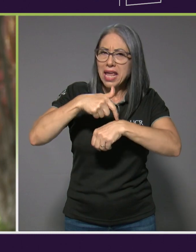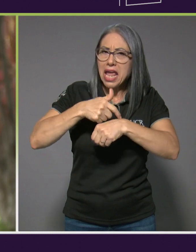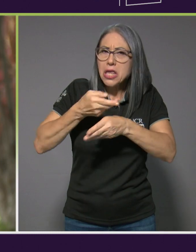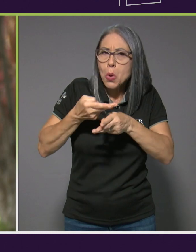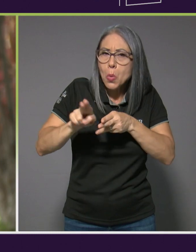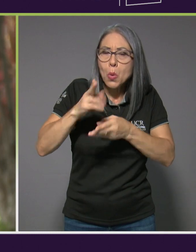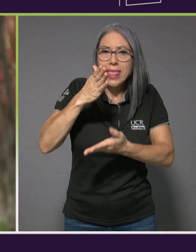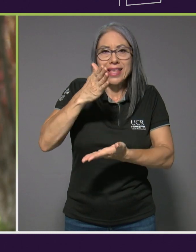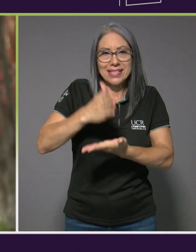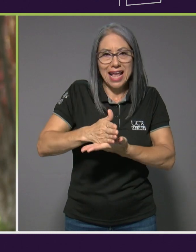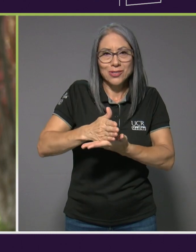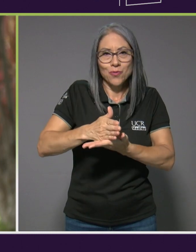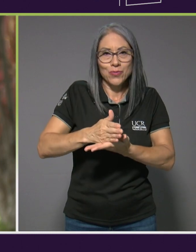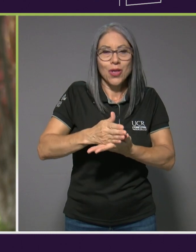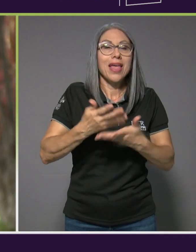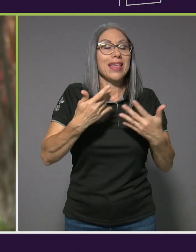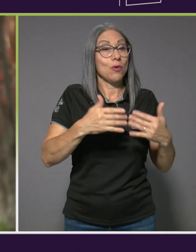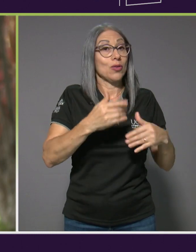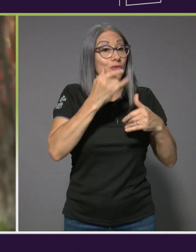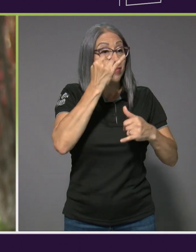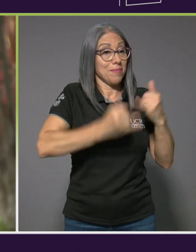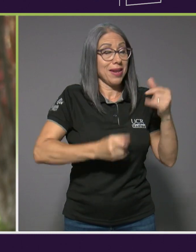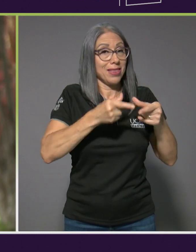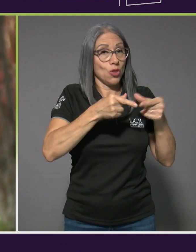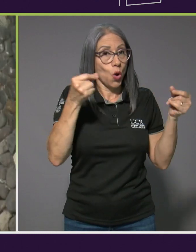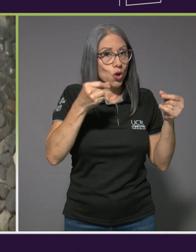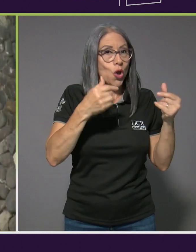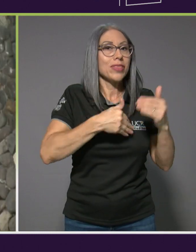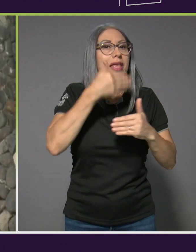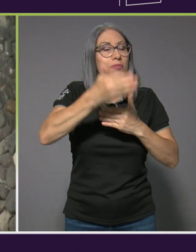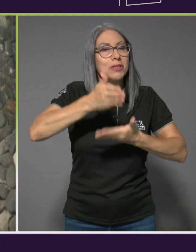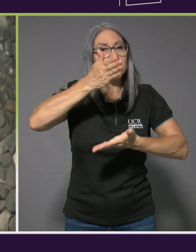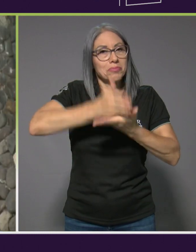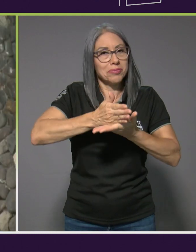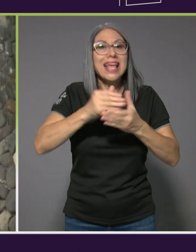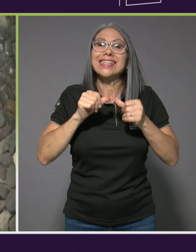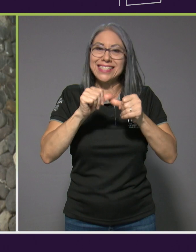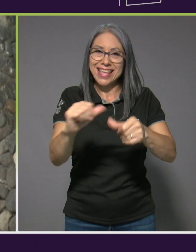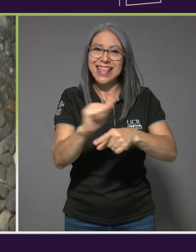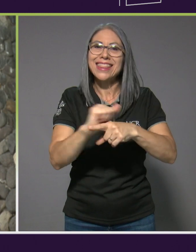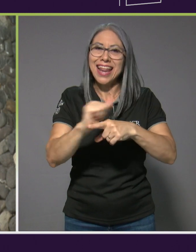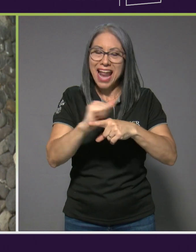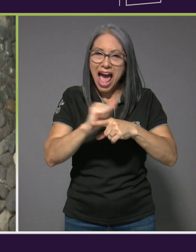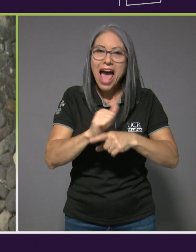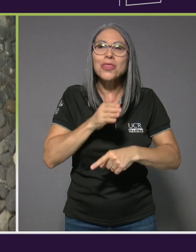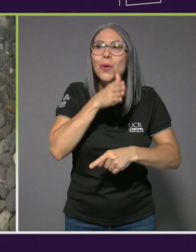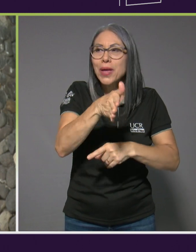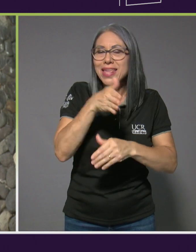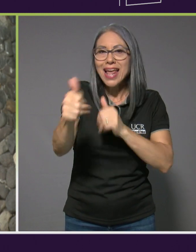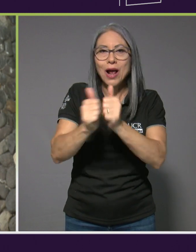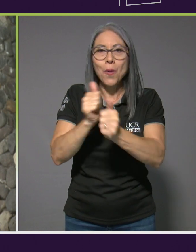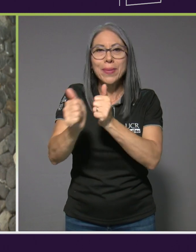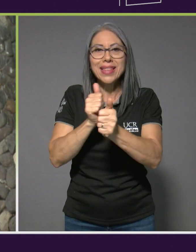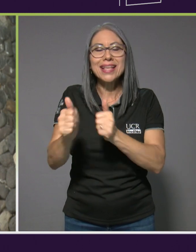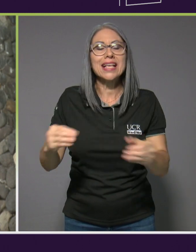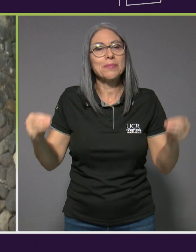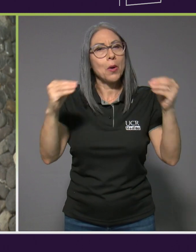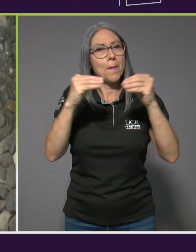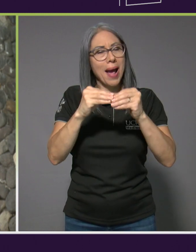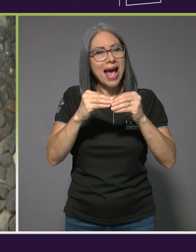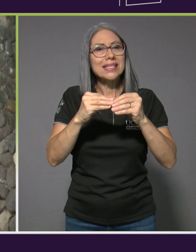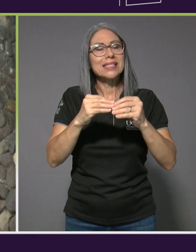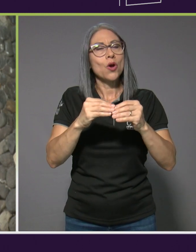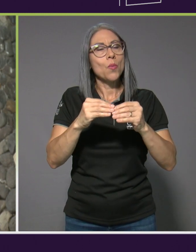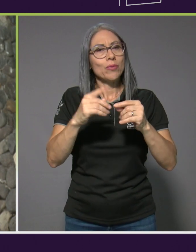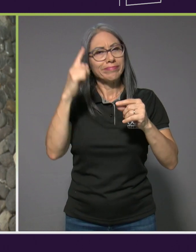Después de Tokio seguí entrenando, obviamente, yendo a competencias, pero ya como un poco más concentrada